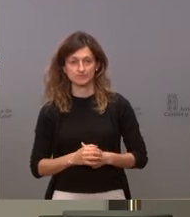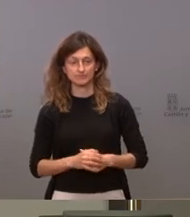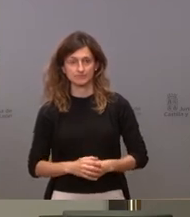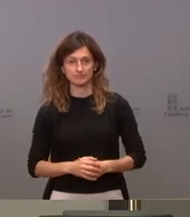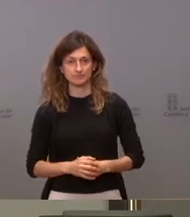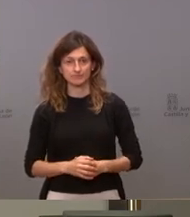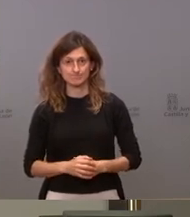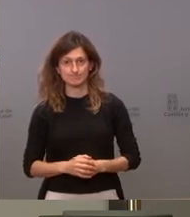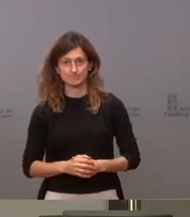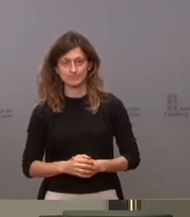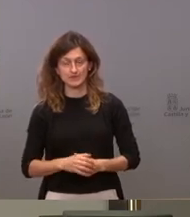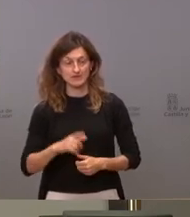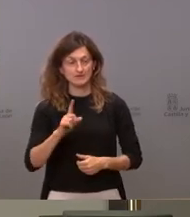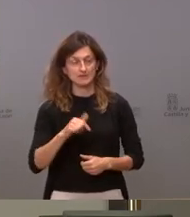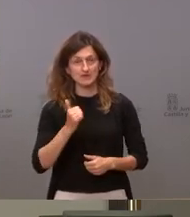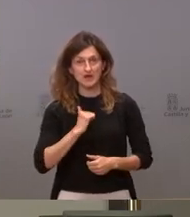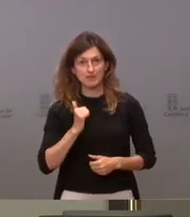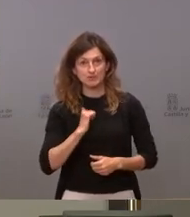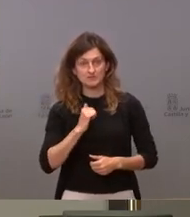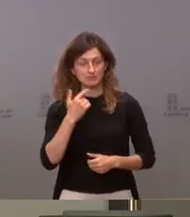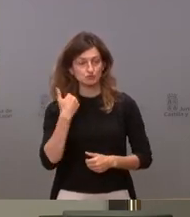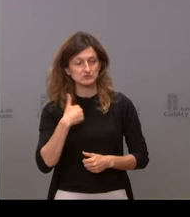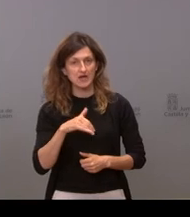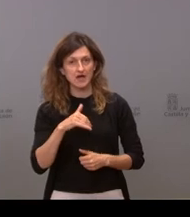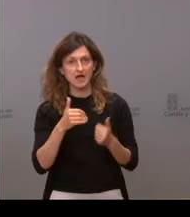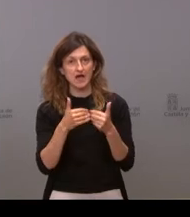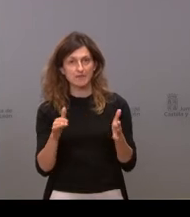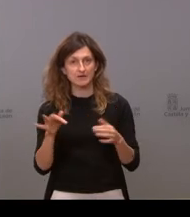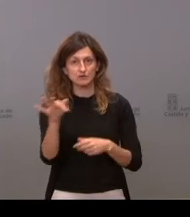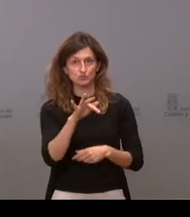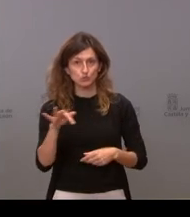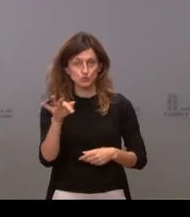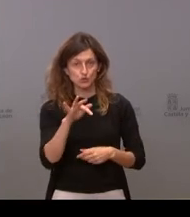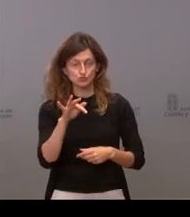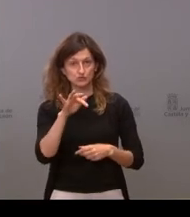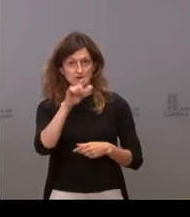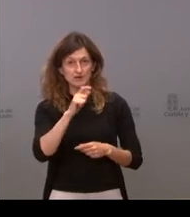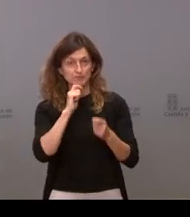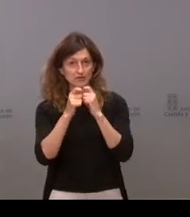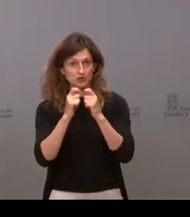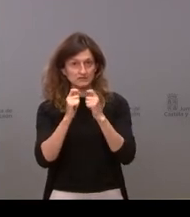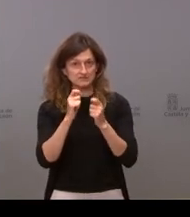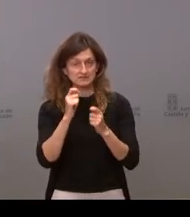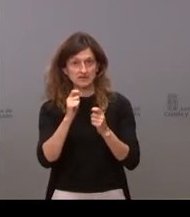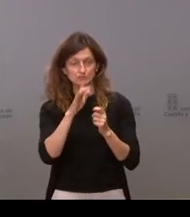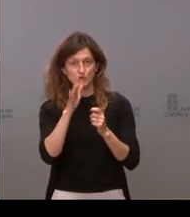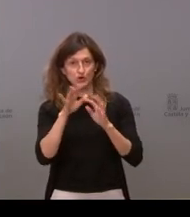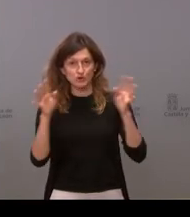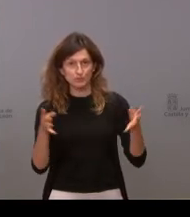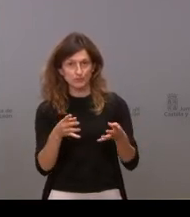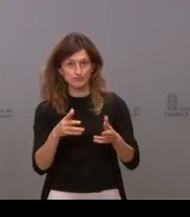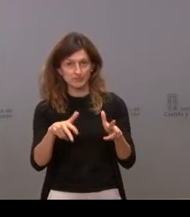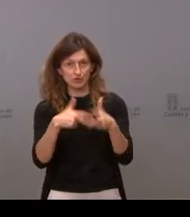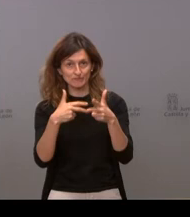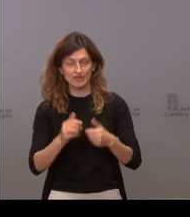como siempre aprovechamos este momento ya para abrir un turno de preguntas con los profesionales que nos siguen por videoconferencia